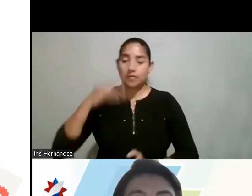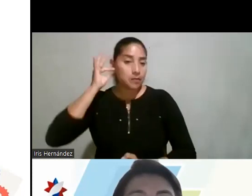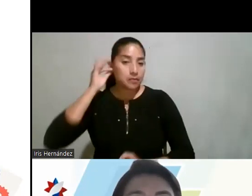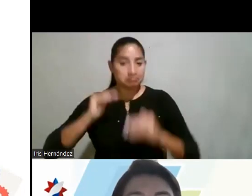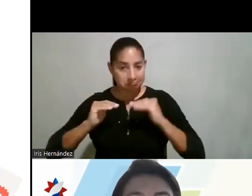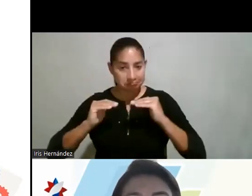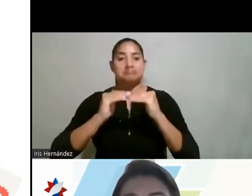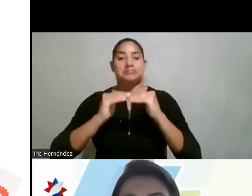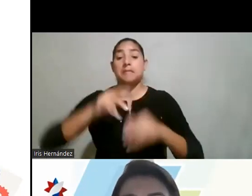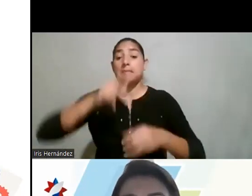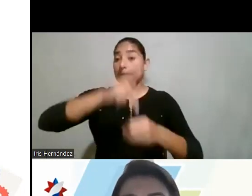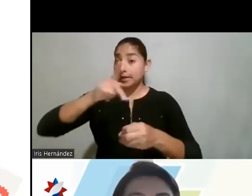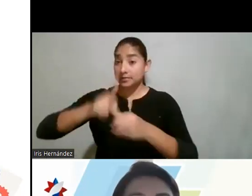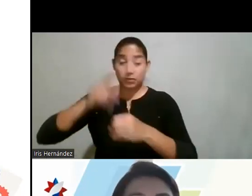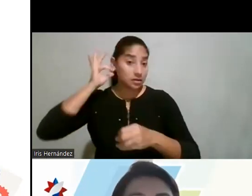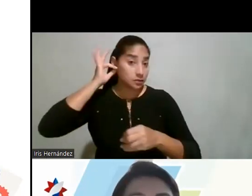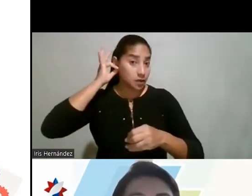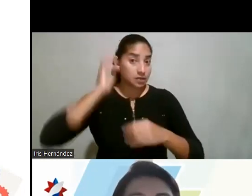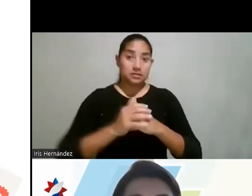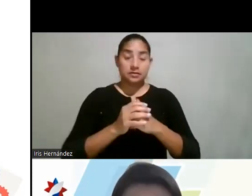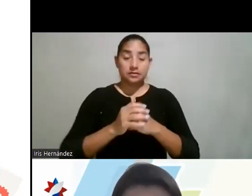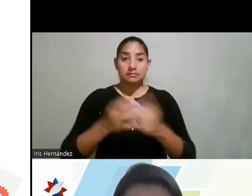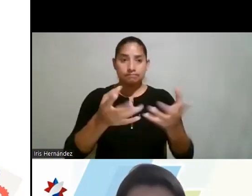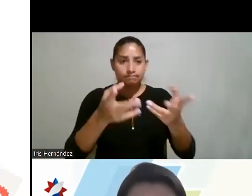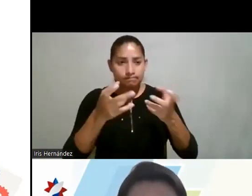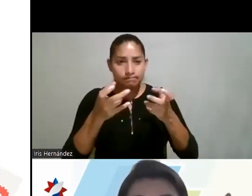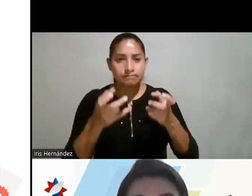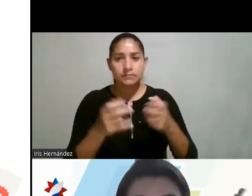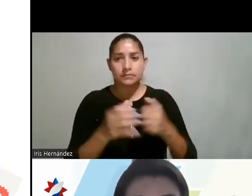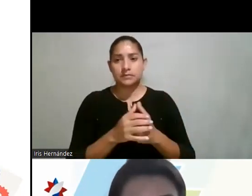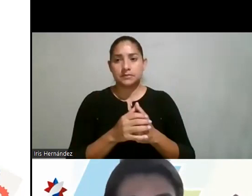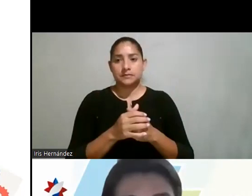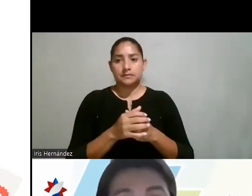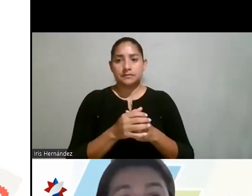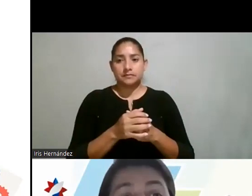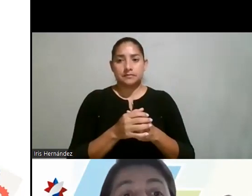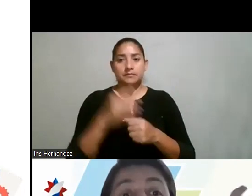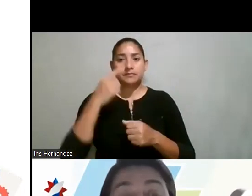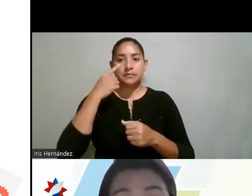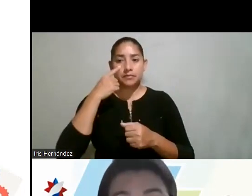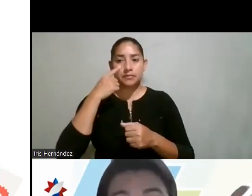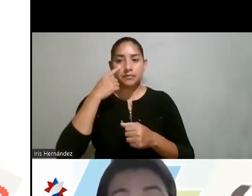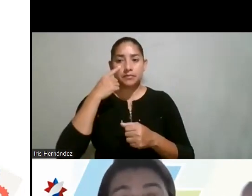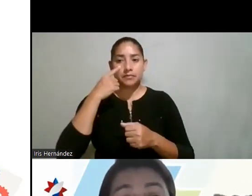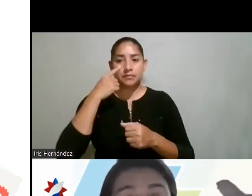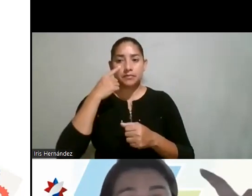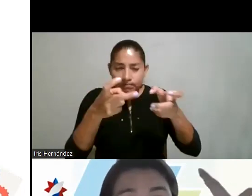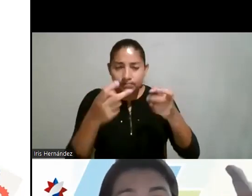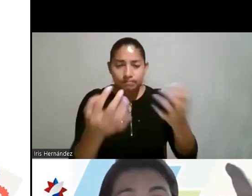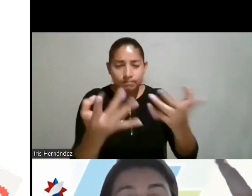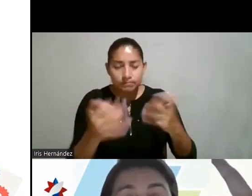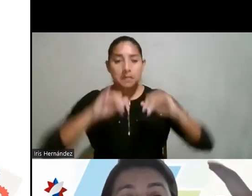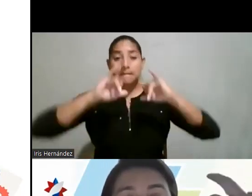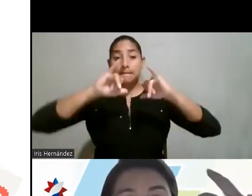en la participación de las mujeres, en la atracción, quiero que veamos aquí las diferentes fases, en la atracción, la